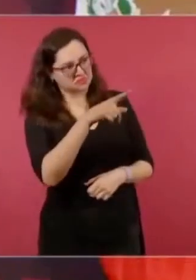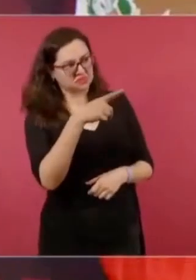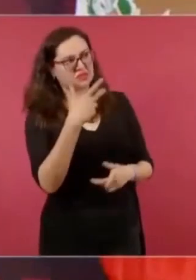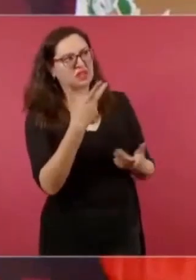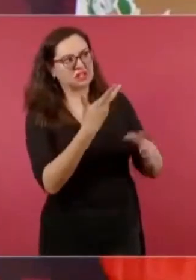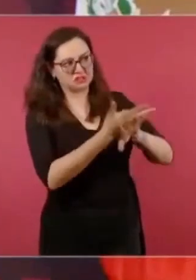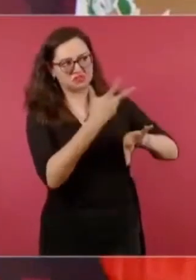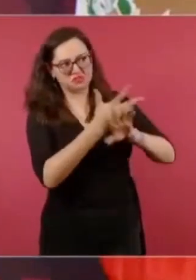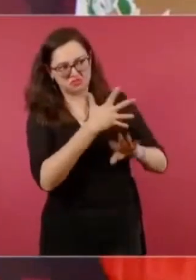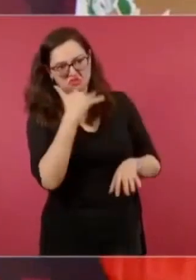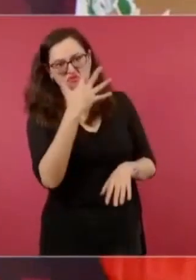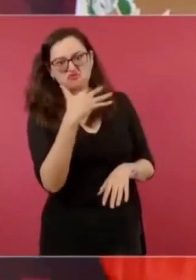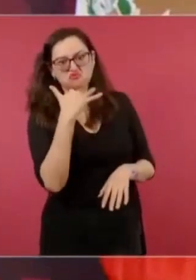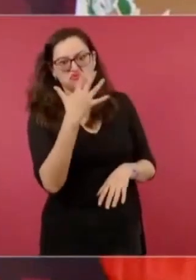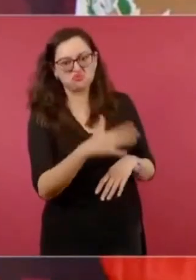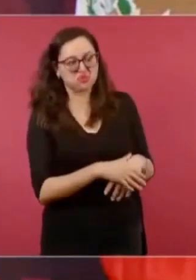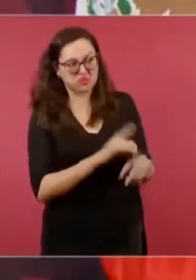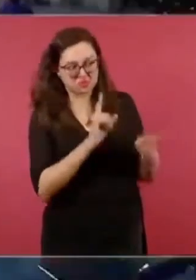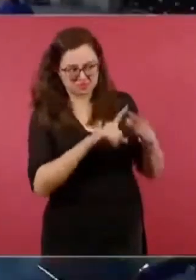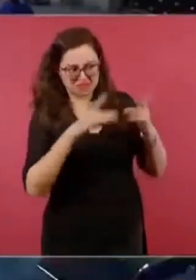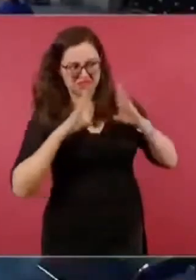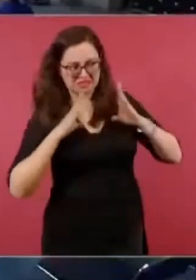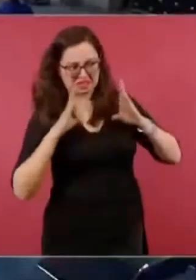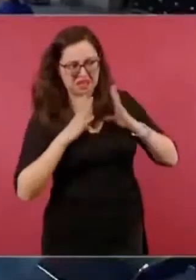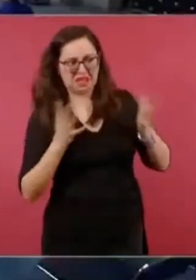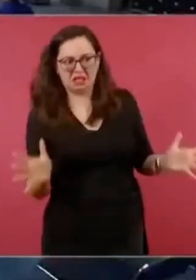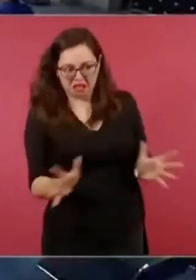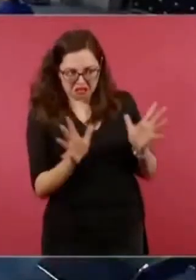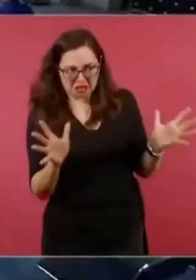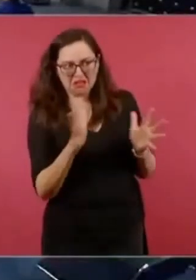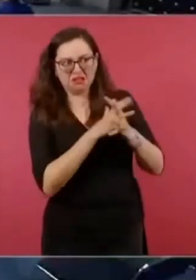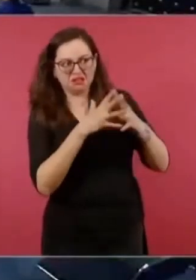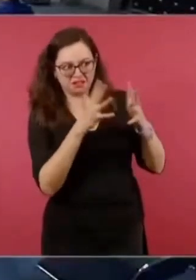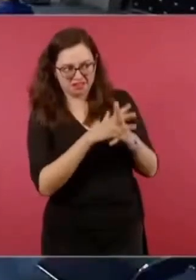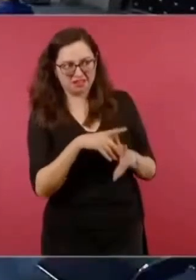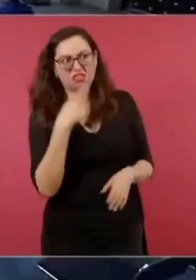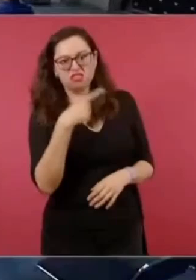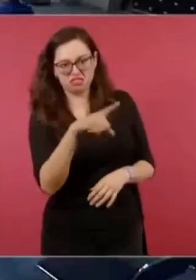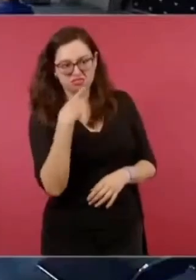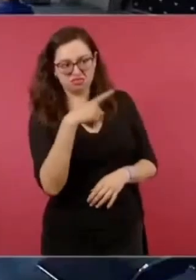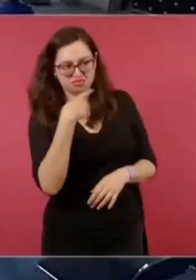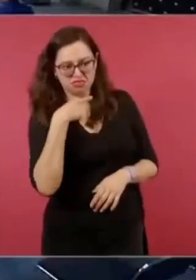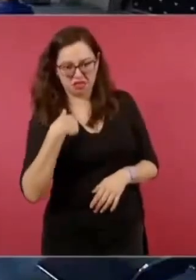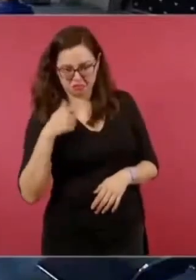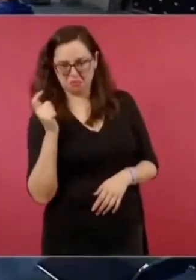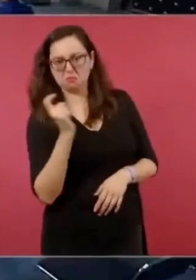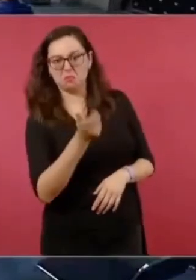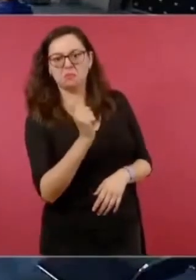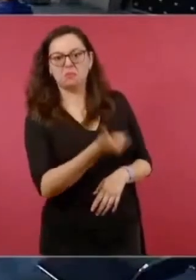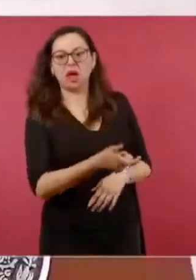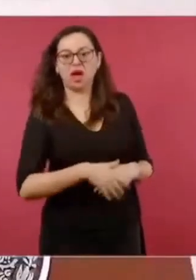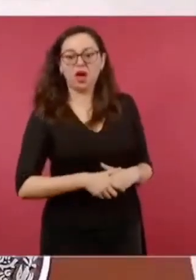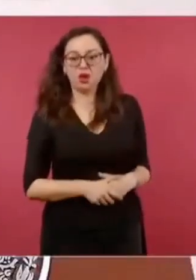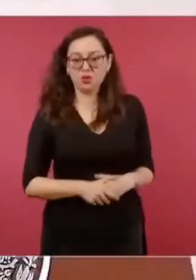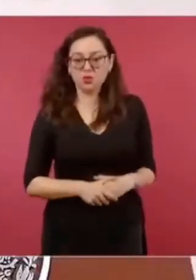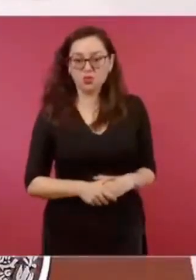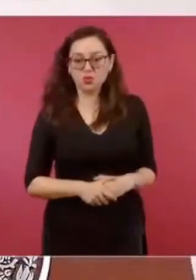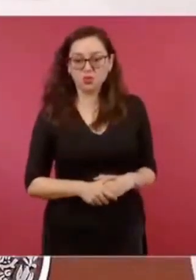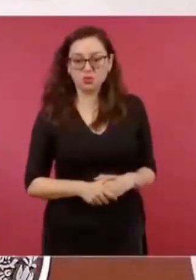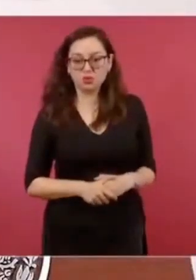los